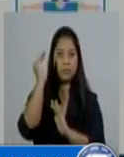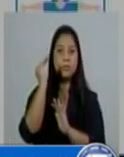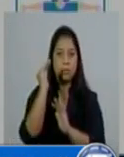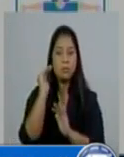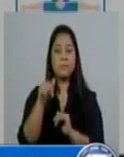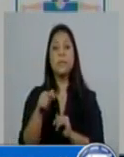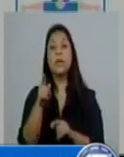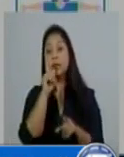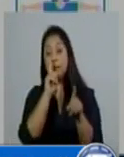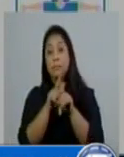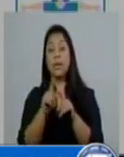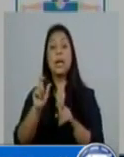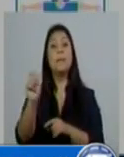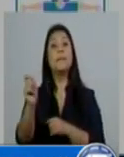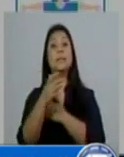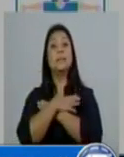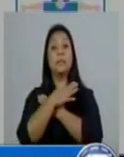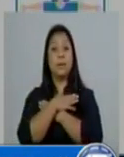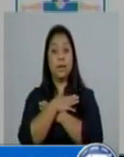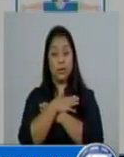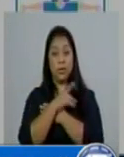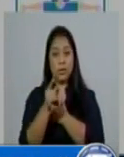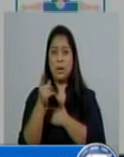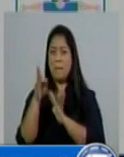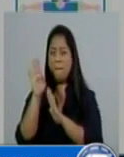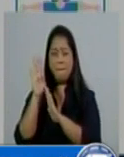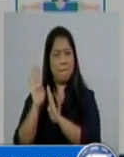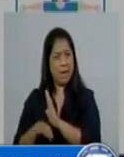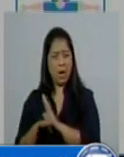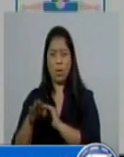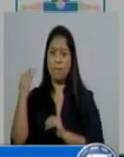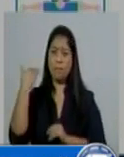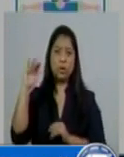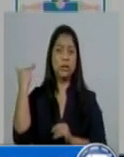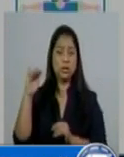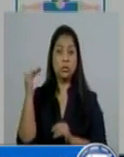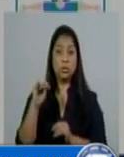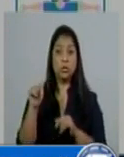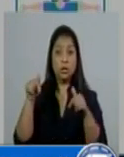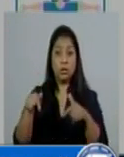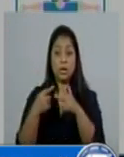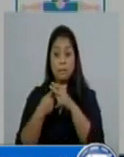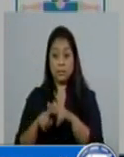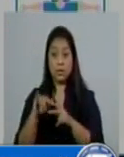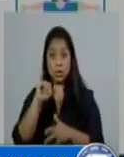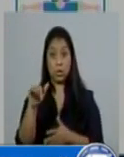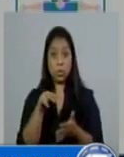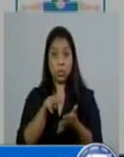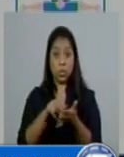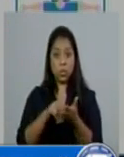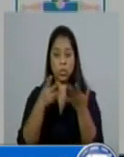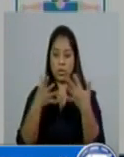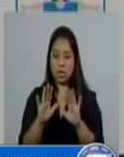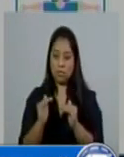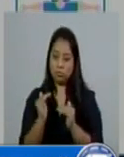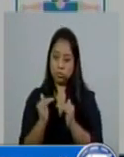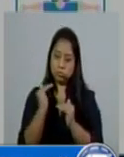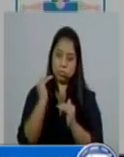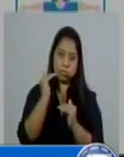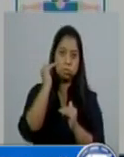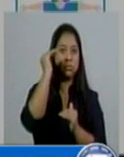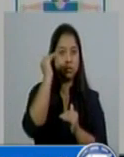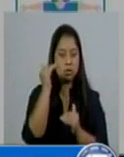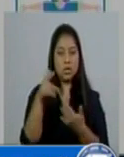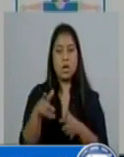mismo mes de mayo tuvimos la cifra más baja en importaciones y a partir de junio se ha venido recuperando y